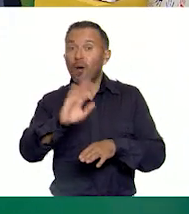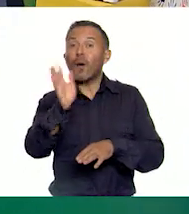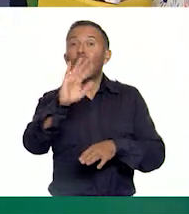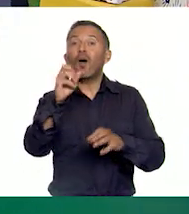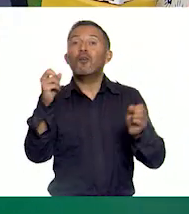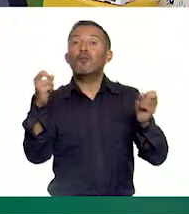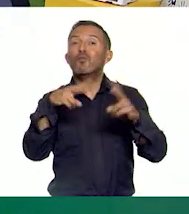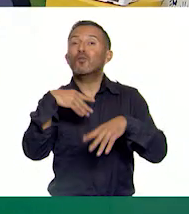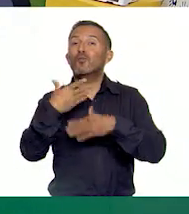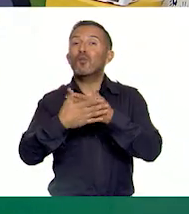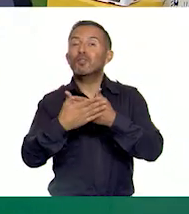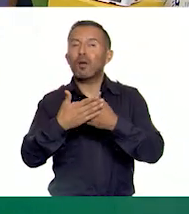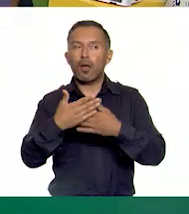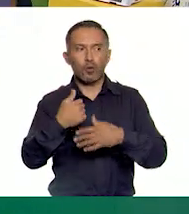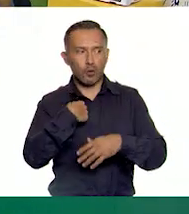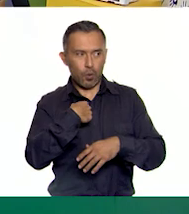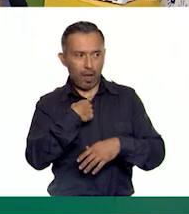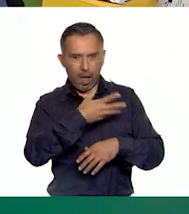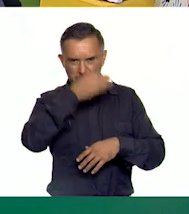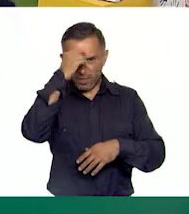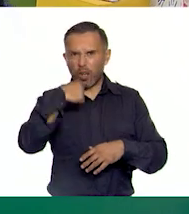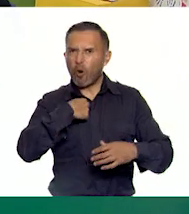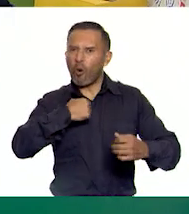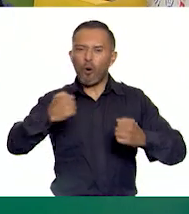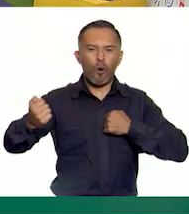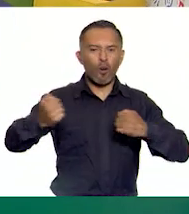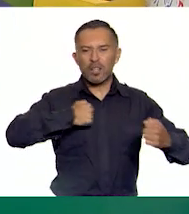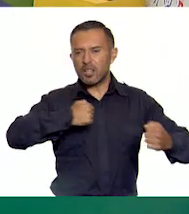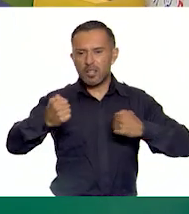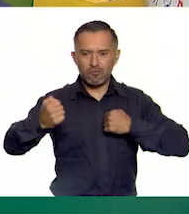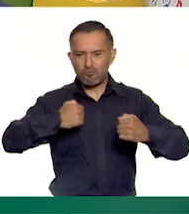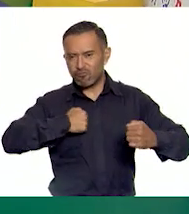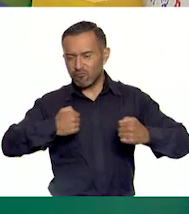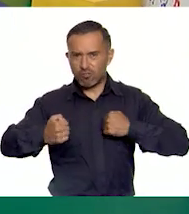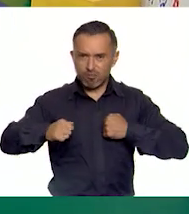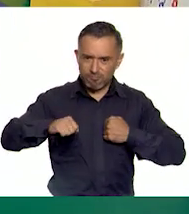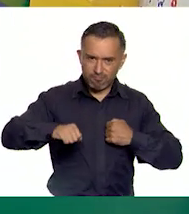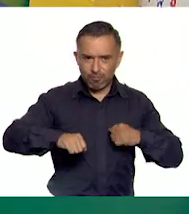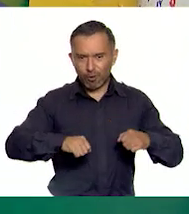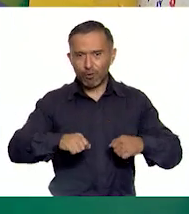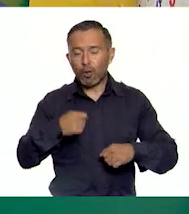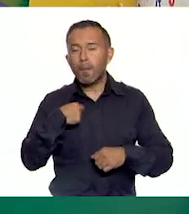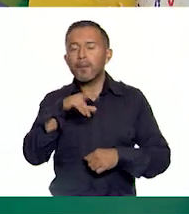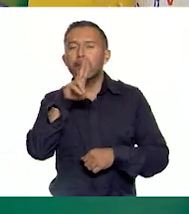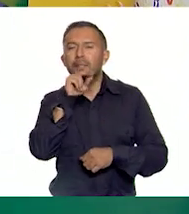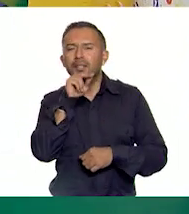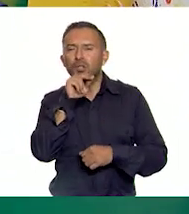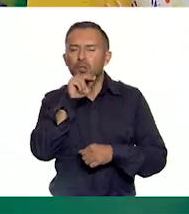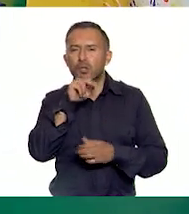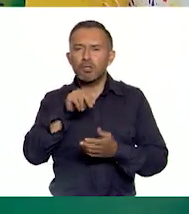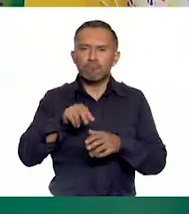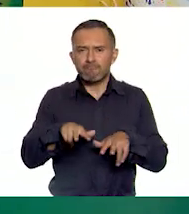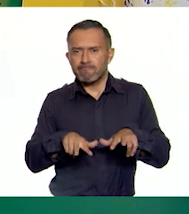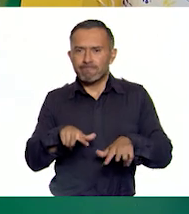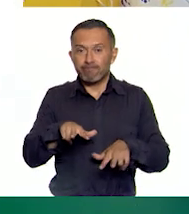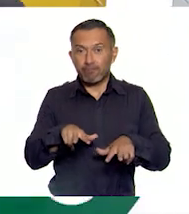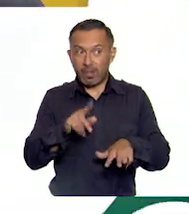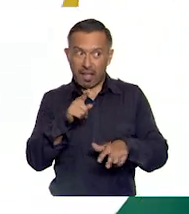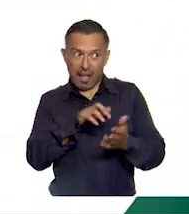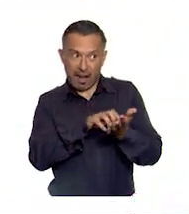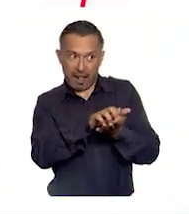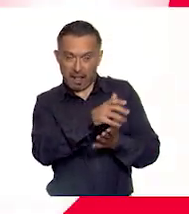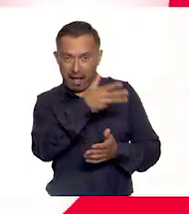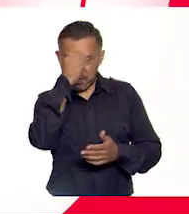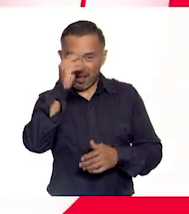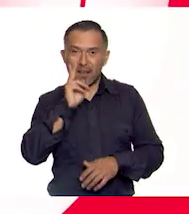hasta la próxima. A moverse todos. Yo voy a hacer el del gorila ahora. A ver, yo, patitos, voy a intentar la araña. A ver, a ver. A ver si